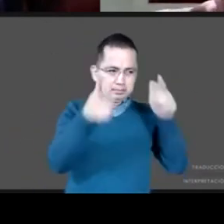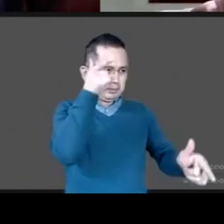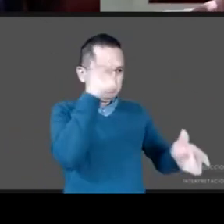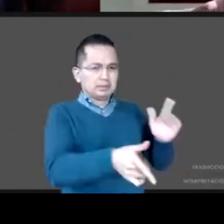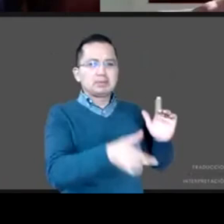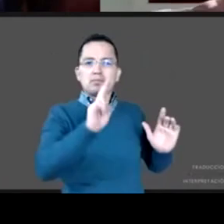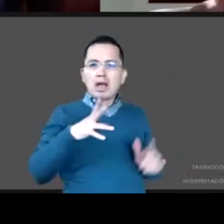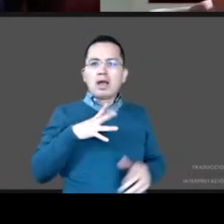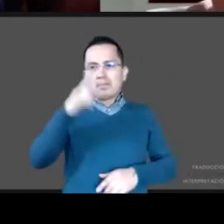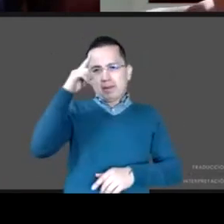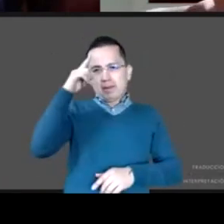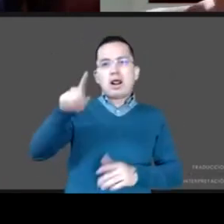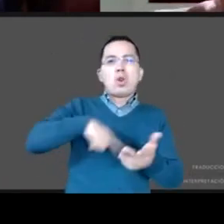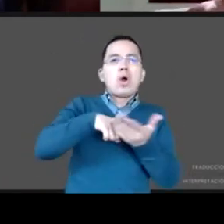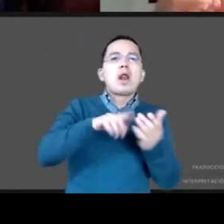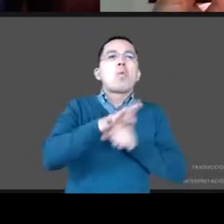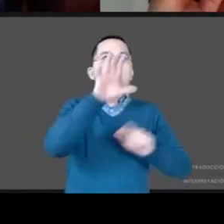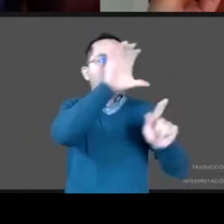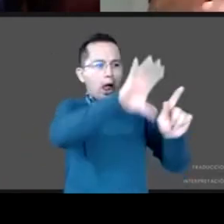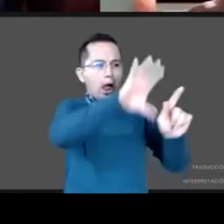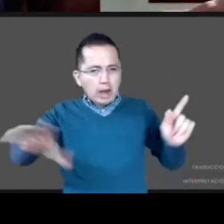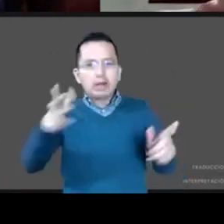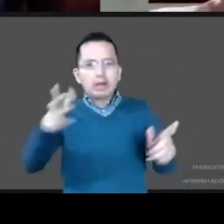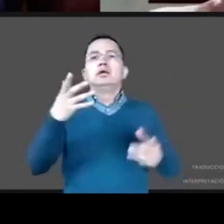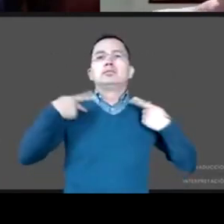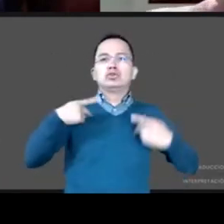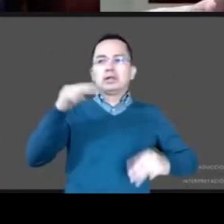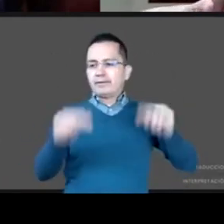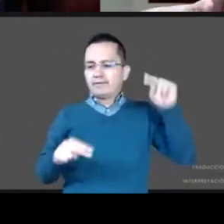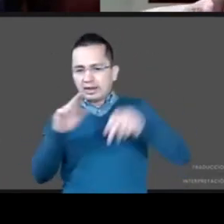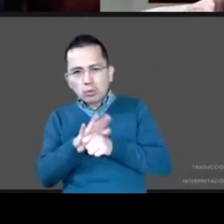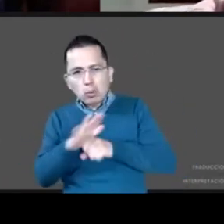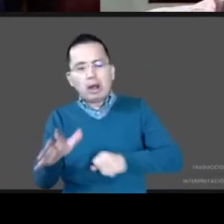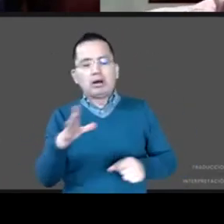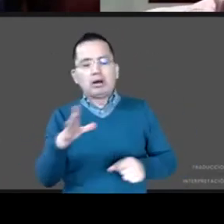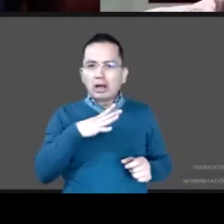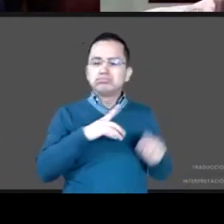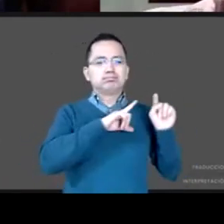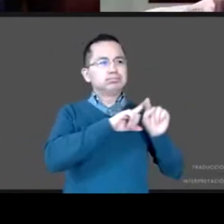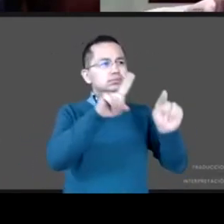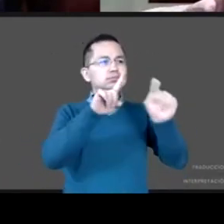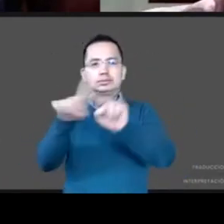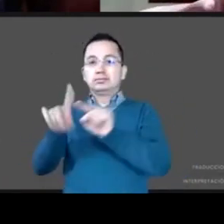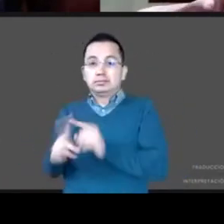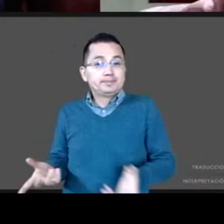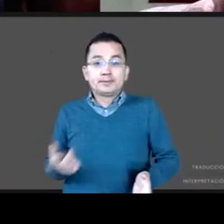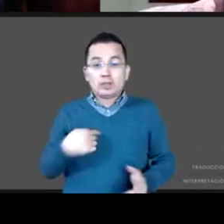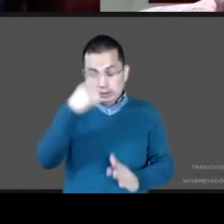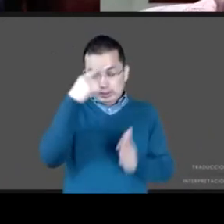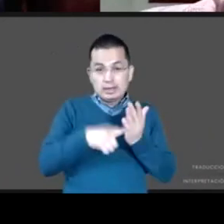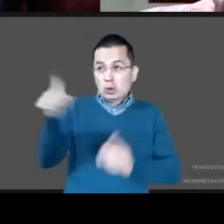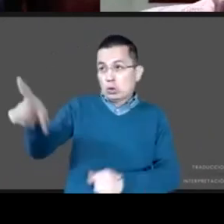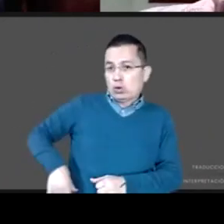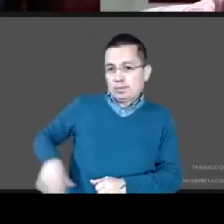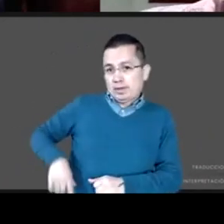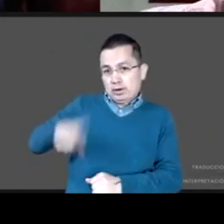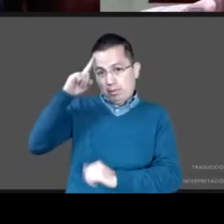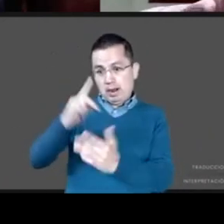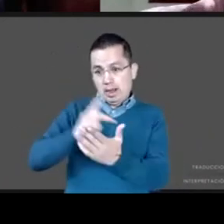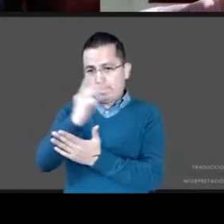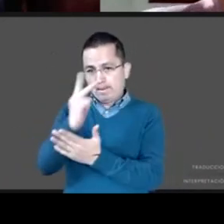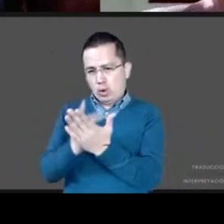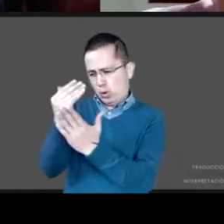ámbito social, que desafortunadamente me parece que ese es el reto justamente de las políticas públicas, sociales, y un poco adelantándome a las conclusiones,